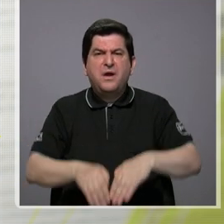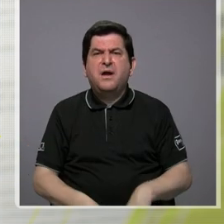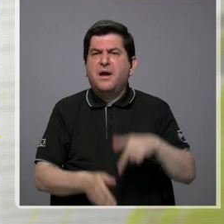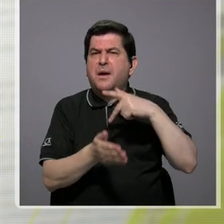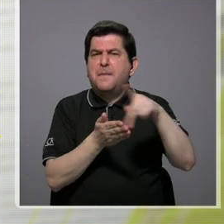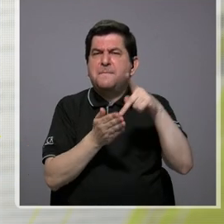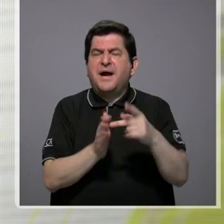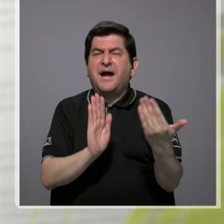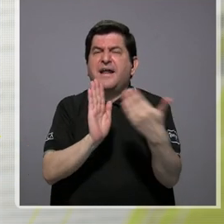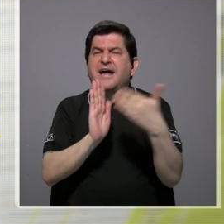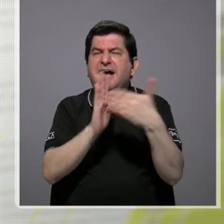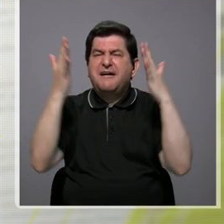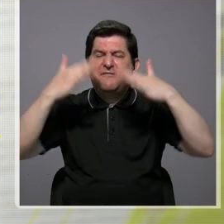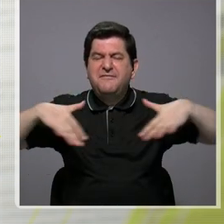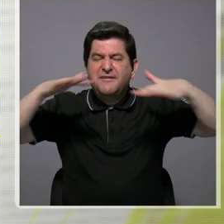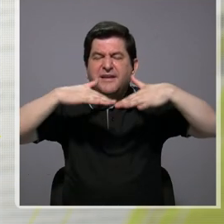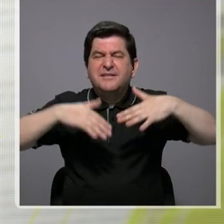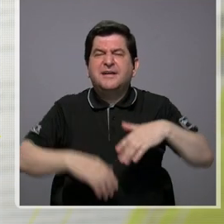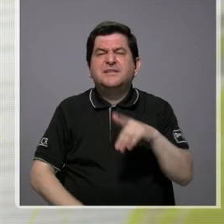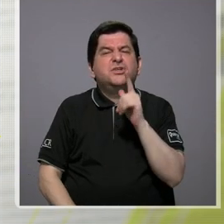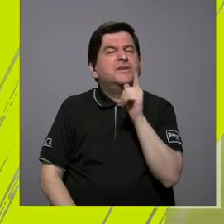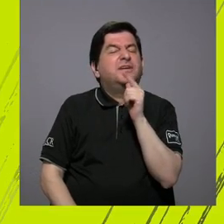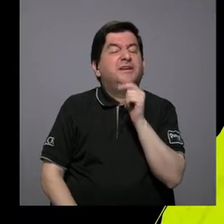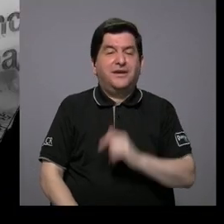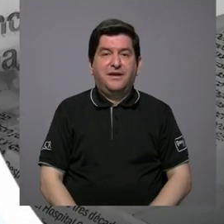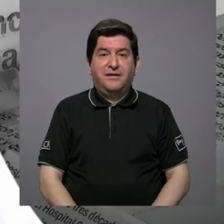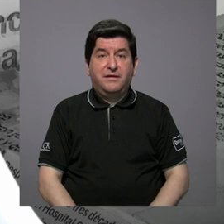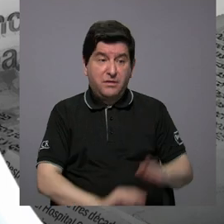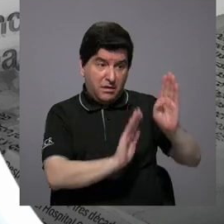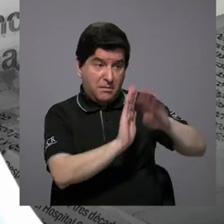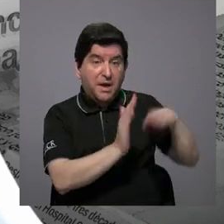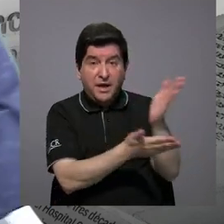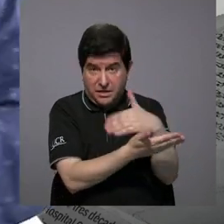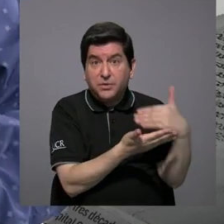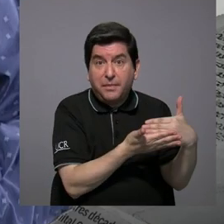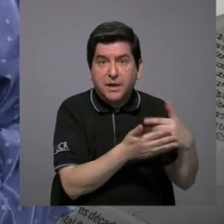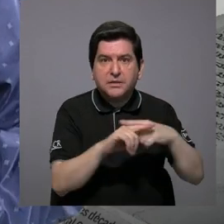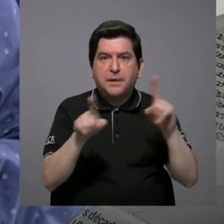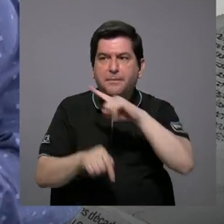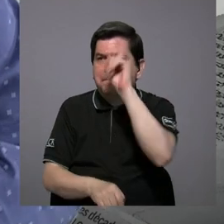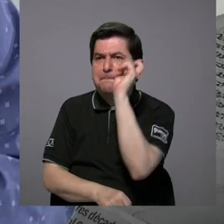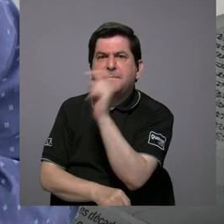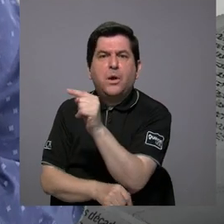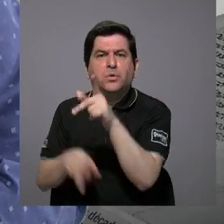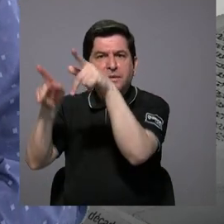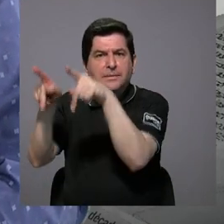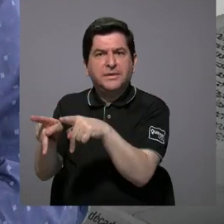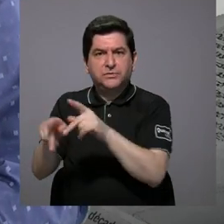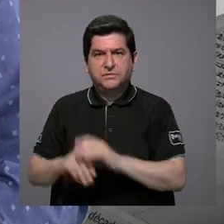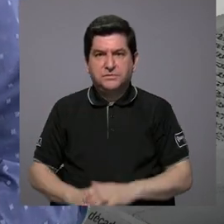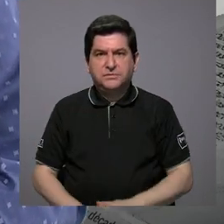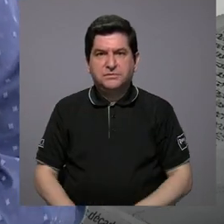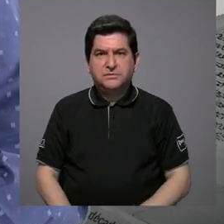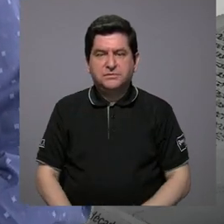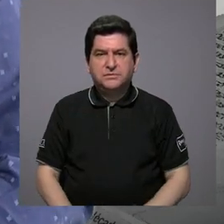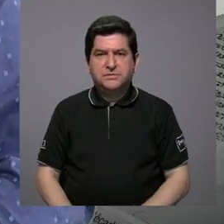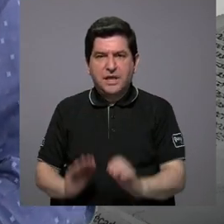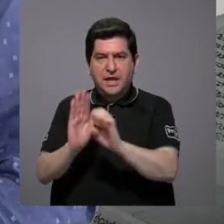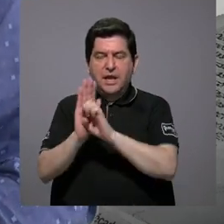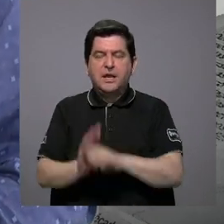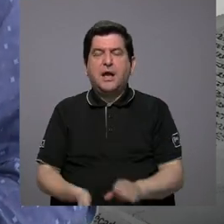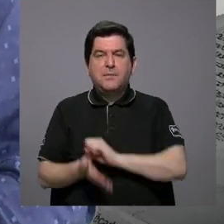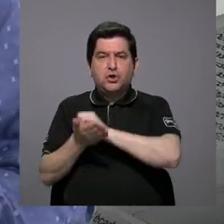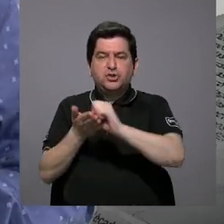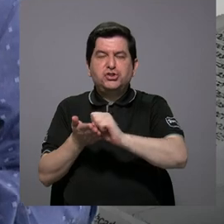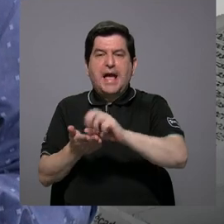costos ambientales de eso. Se nos abarata en un lado, pero vaya, pregúntele a la gente de San Miguel,